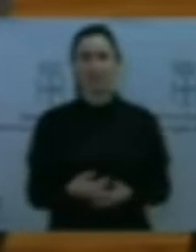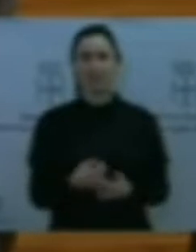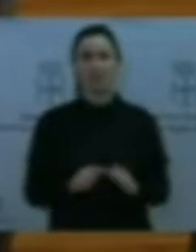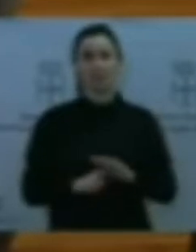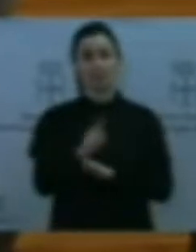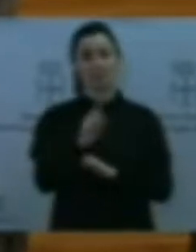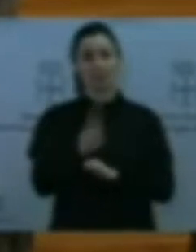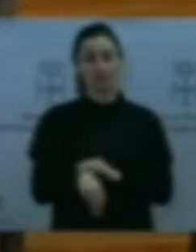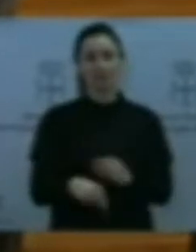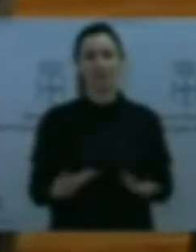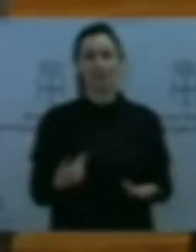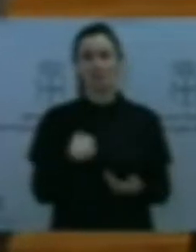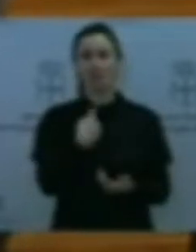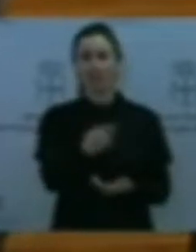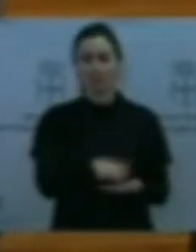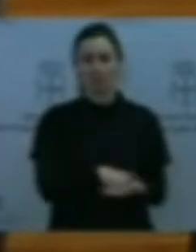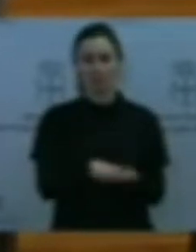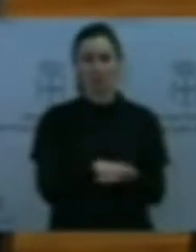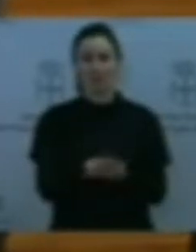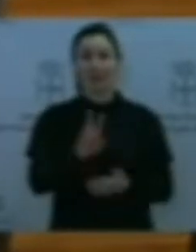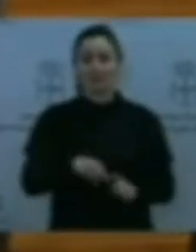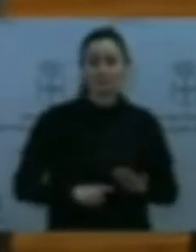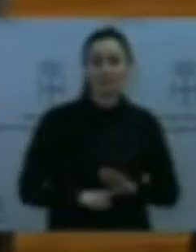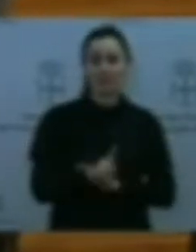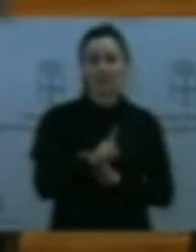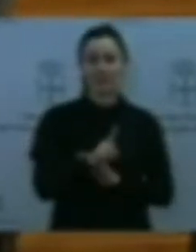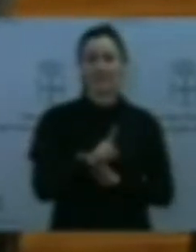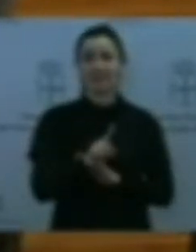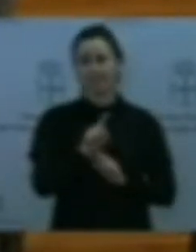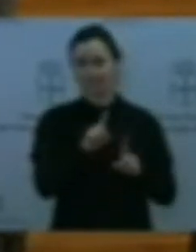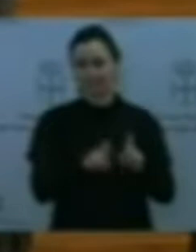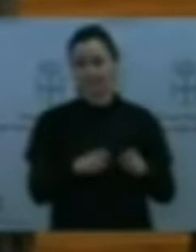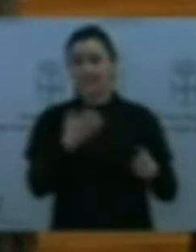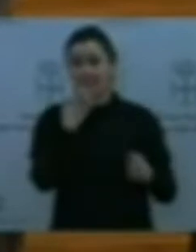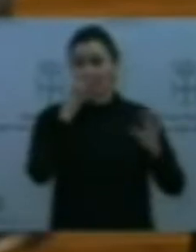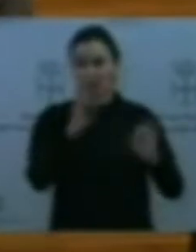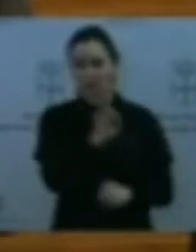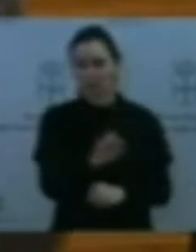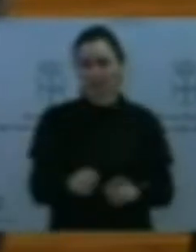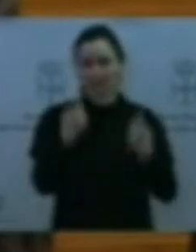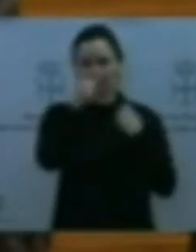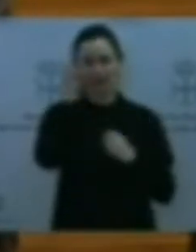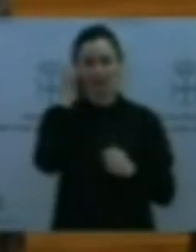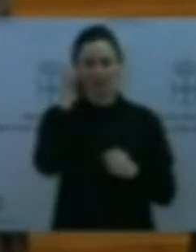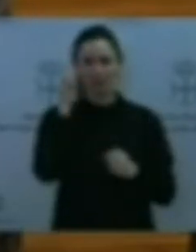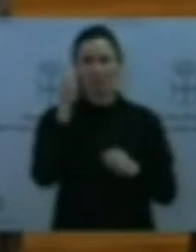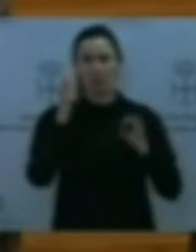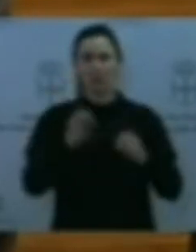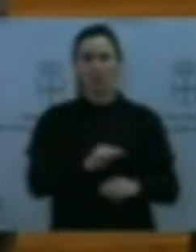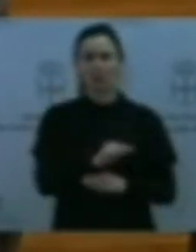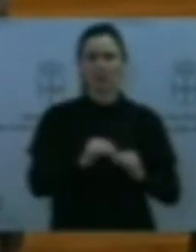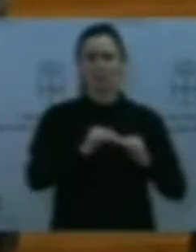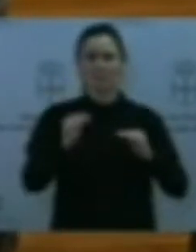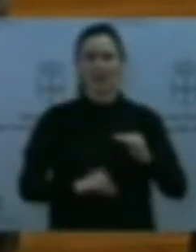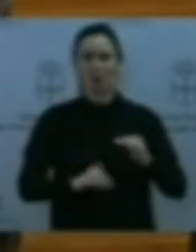progresista que tengamos el porcentaje de alumnos con ayudas más bajo de España? Pregunto. El 20%